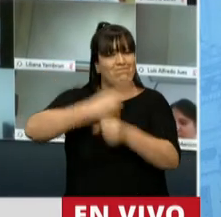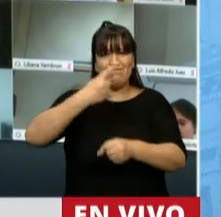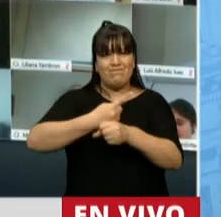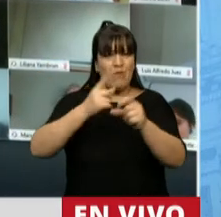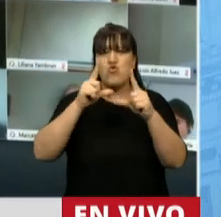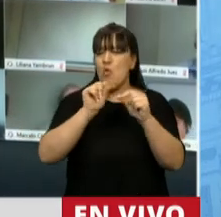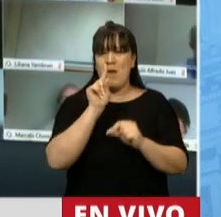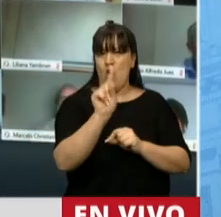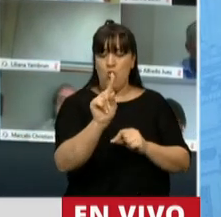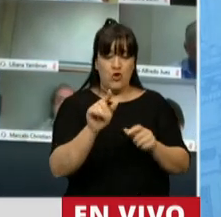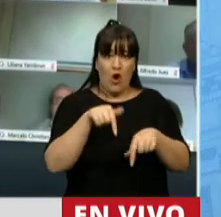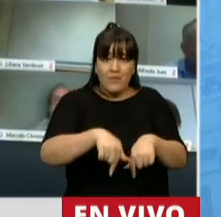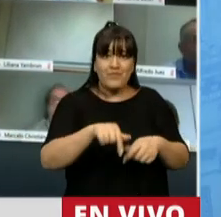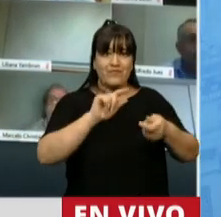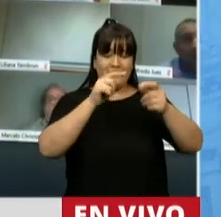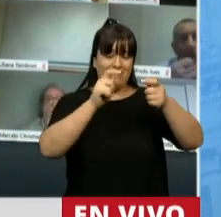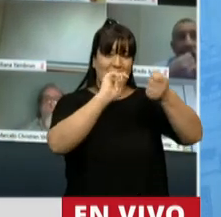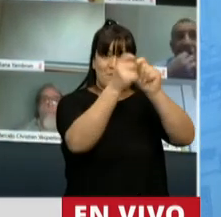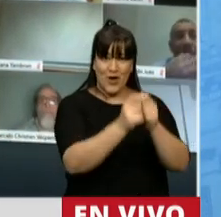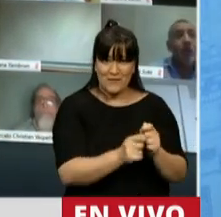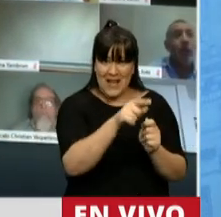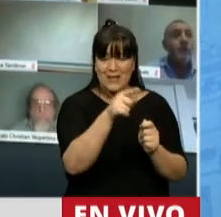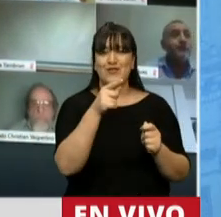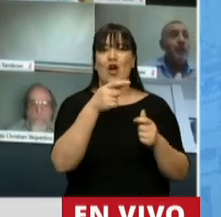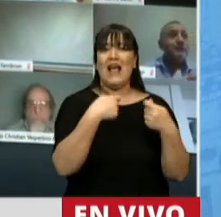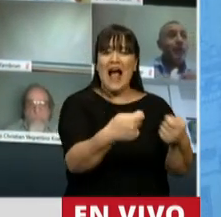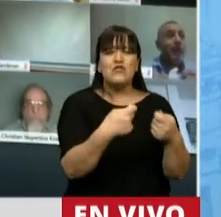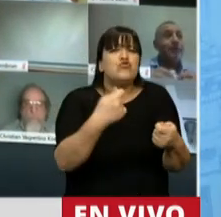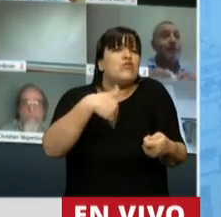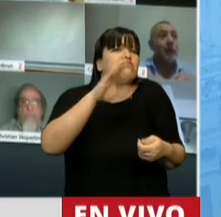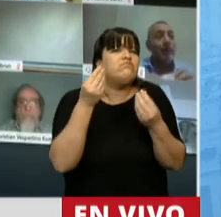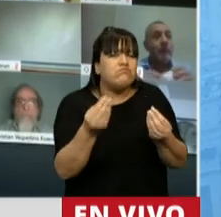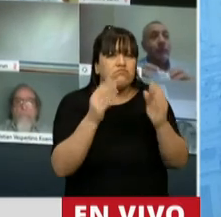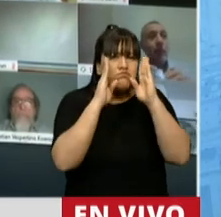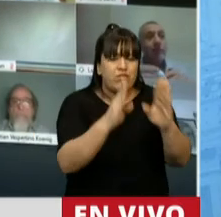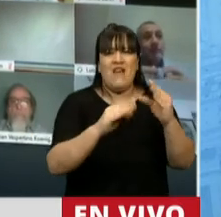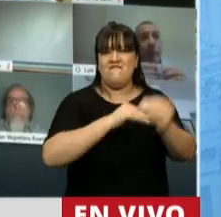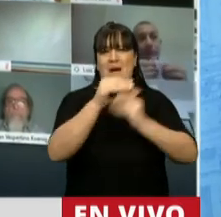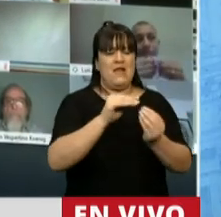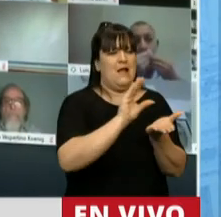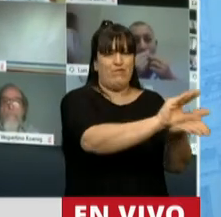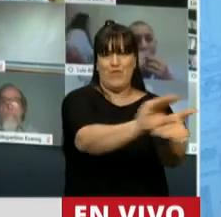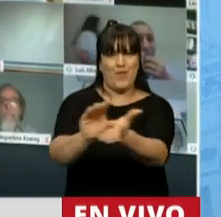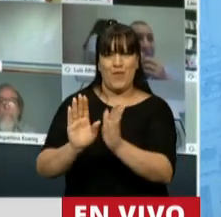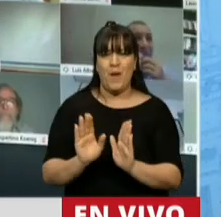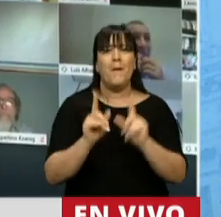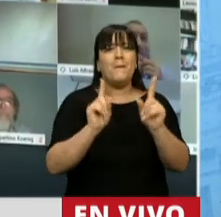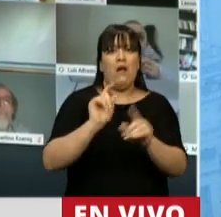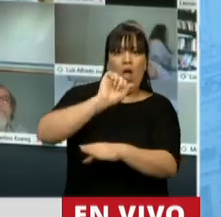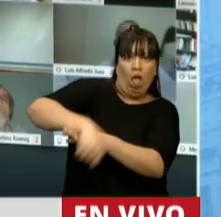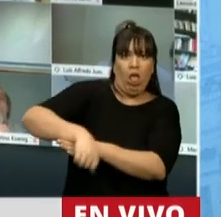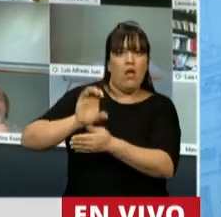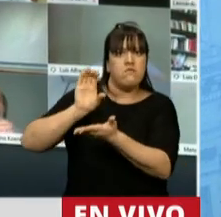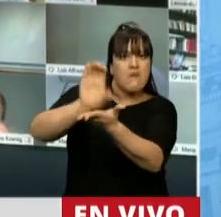que los gastos en esta modificación presupuestaria vayan directos a familias, pero sin dejar de lado la